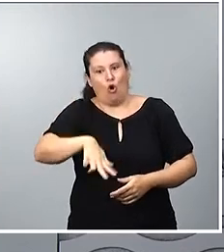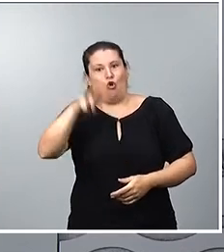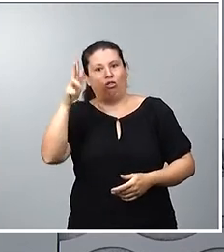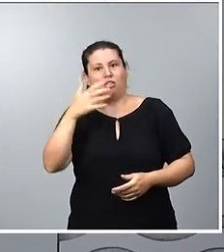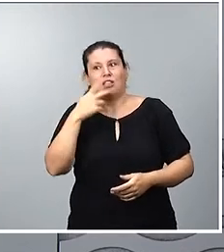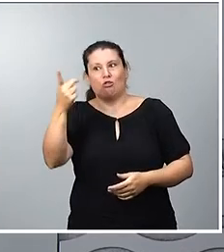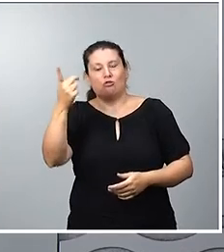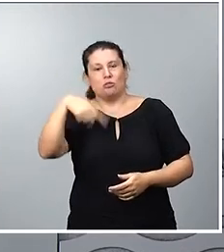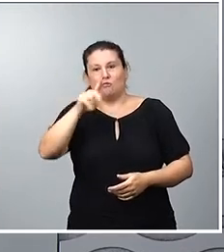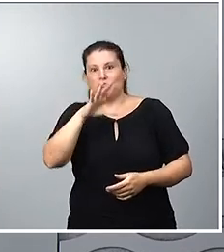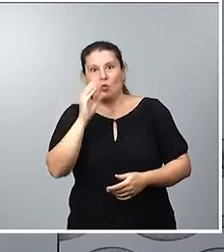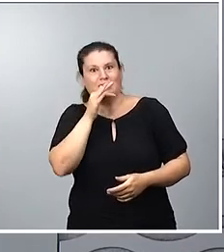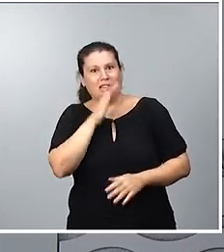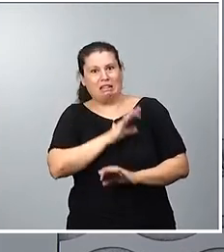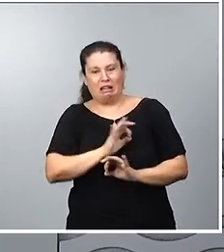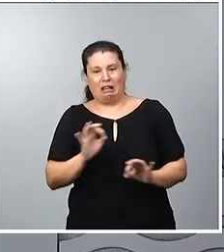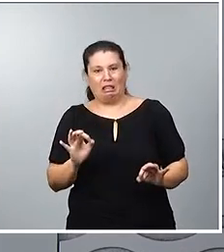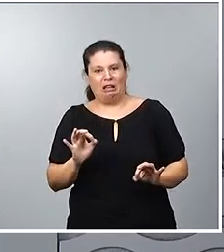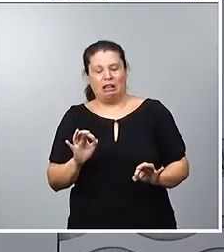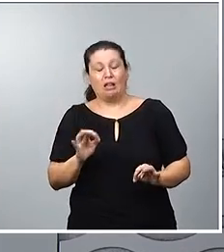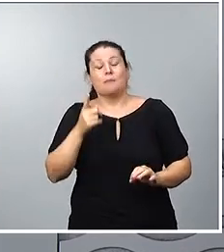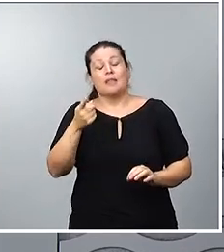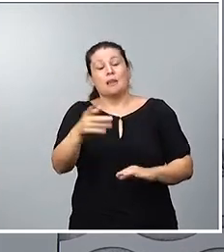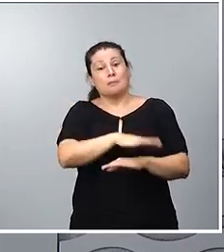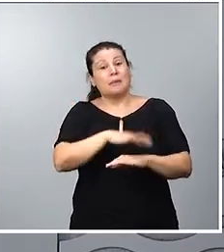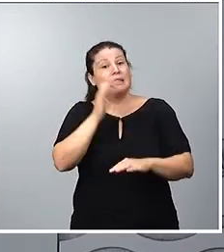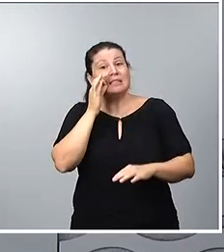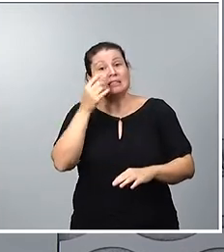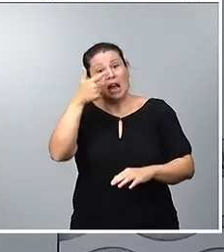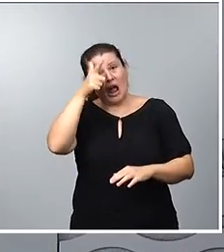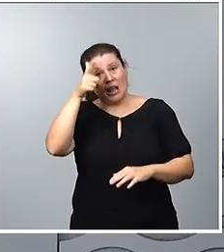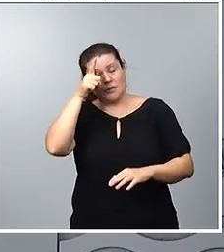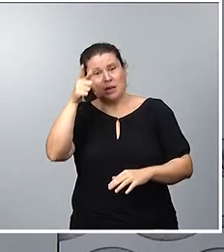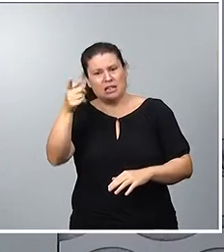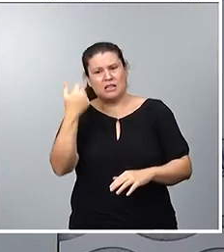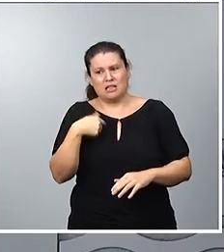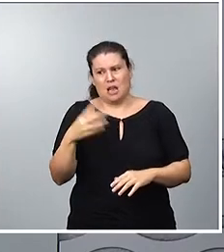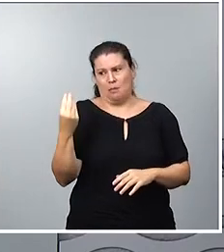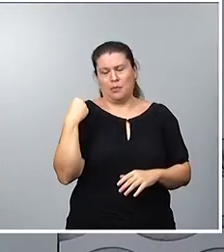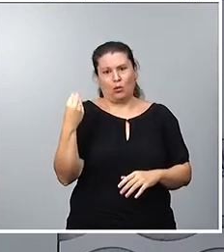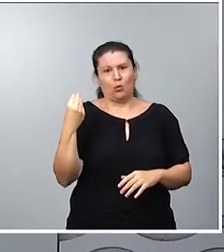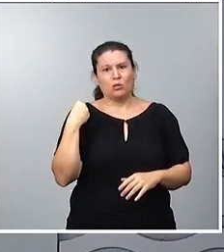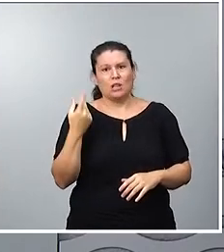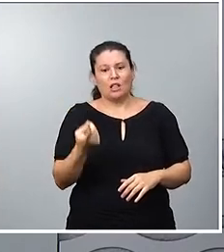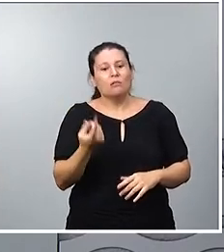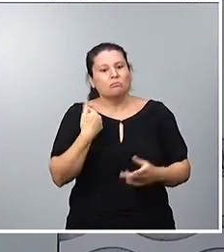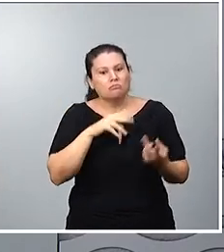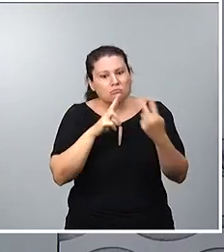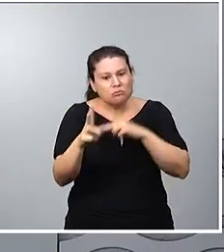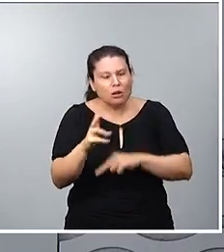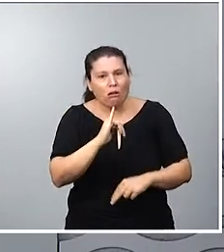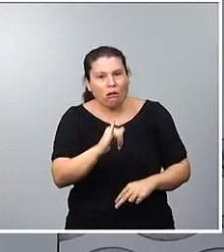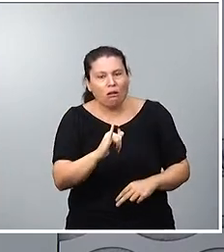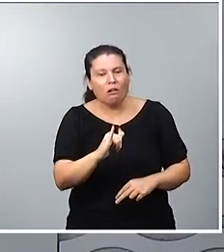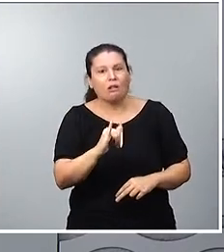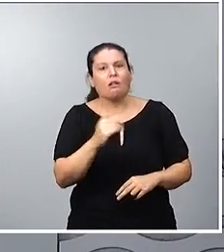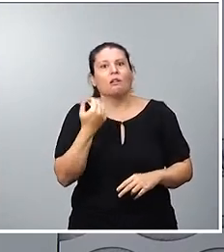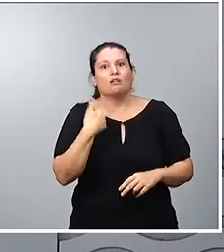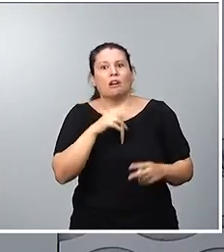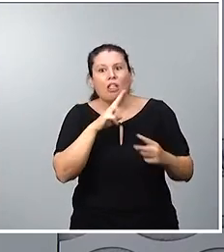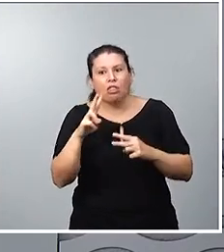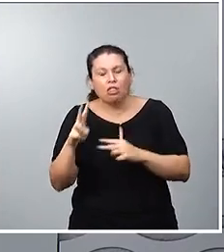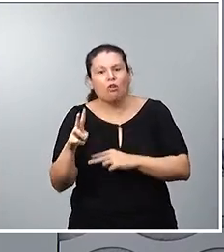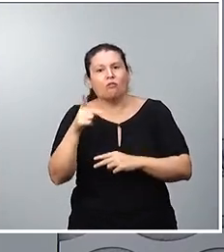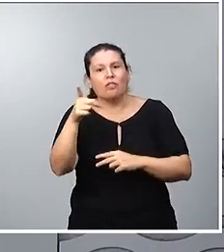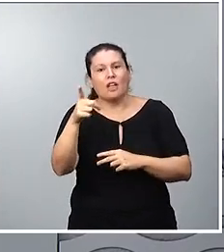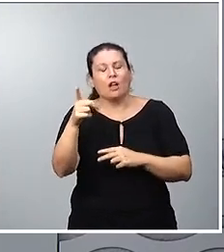la ministra alemana preguntando si ya había habido una reacción de las jugadoras alemanas,